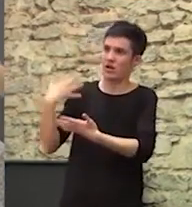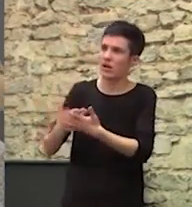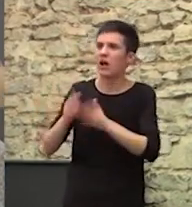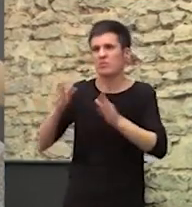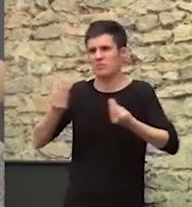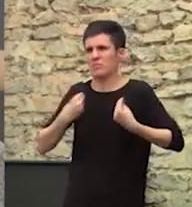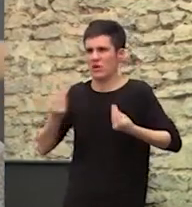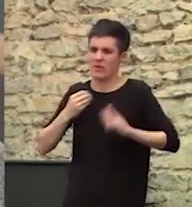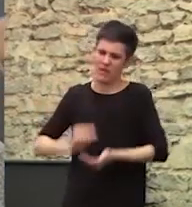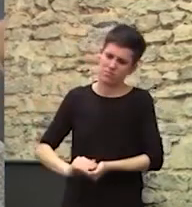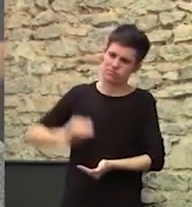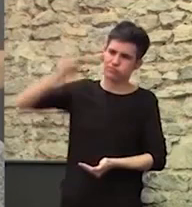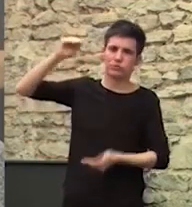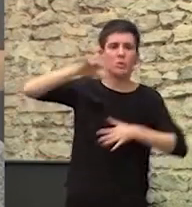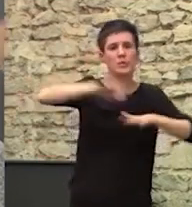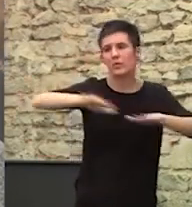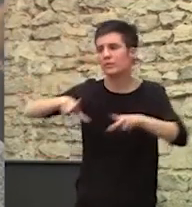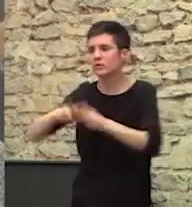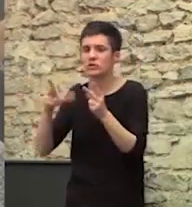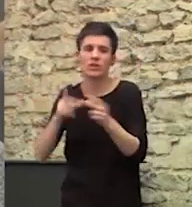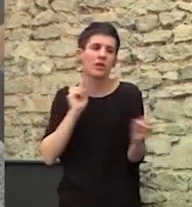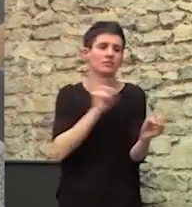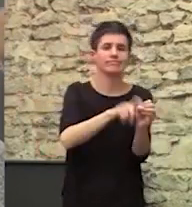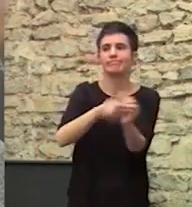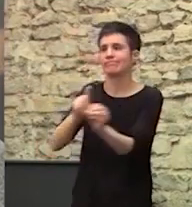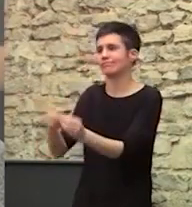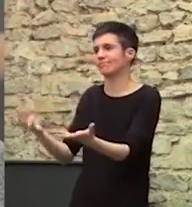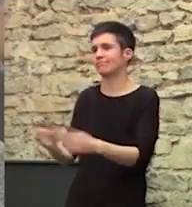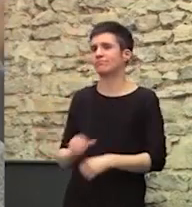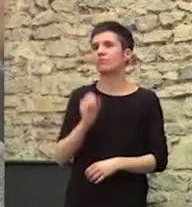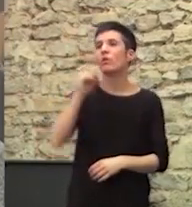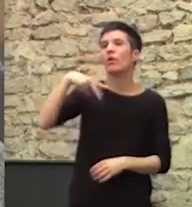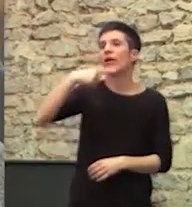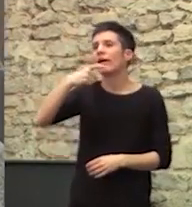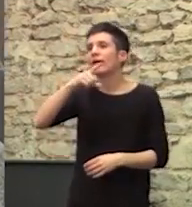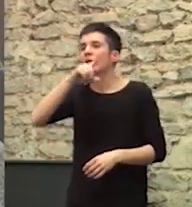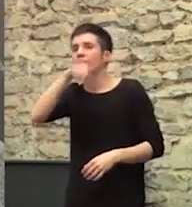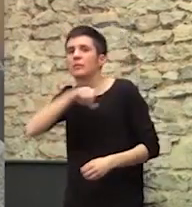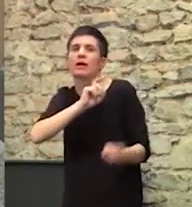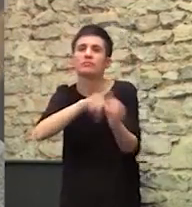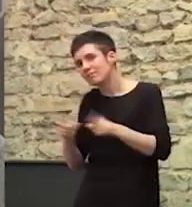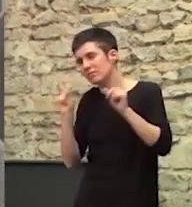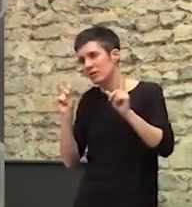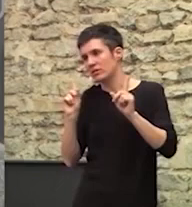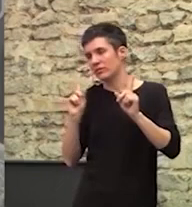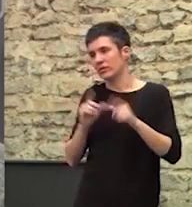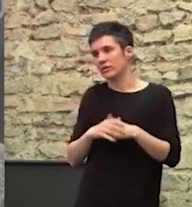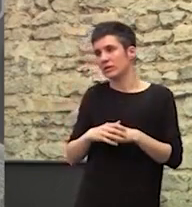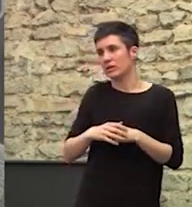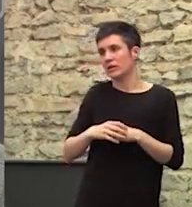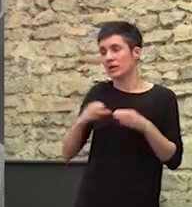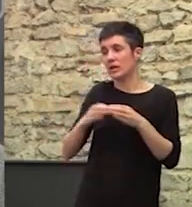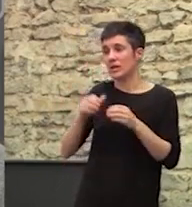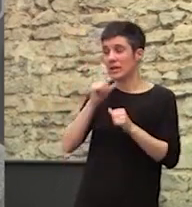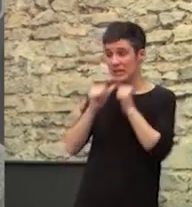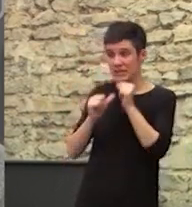llevamos toda la vida En los movimientos sociales Llevamos toda la vida En las ONGs Llevamos toda la vida En el activismo Gitanas